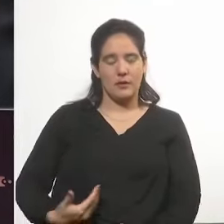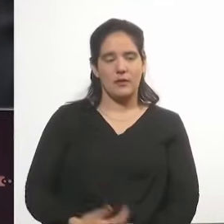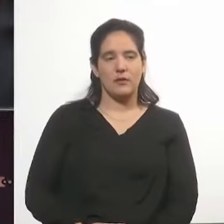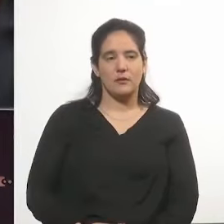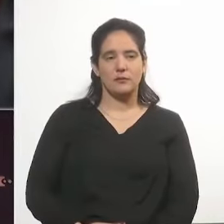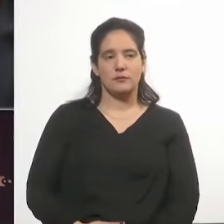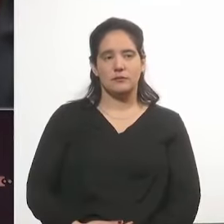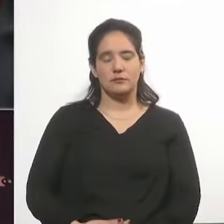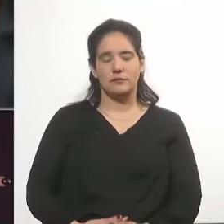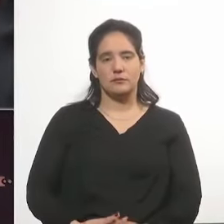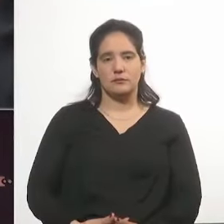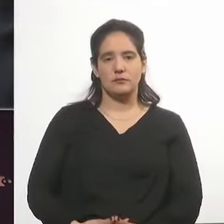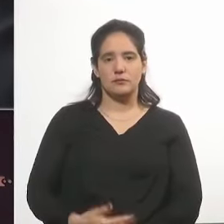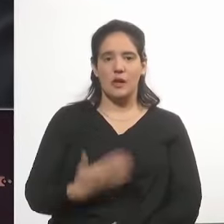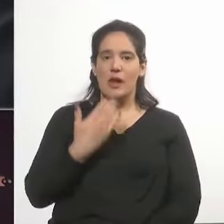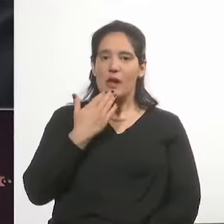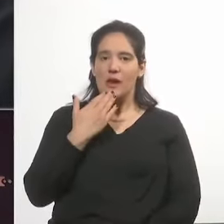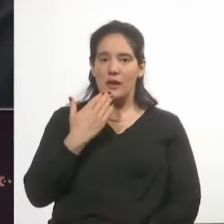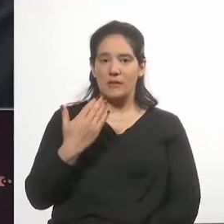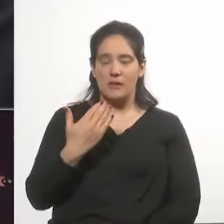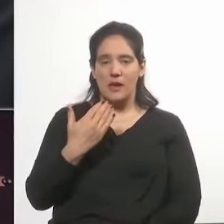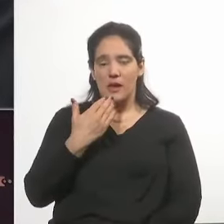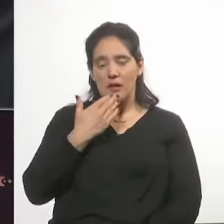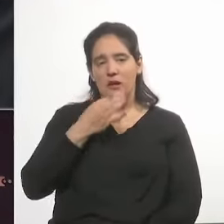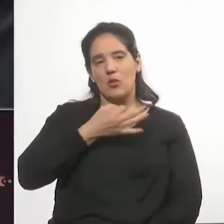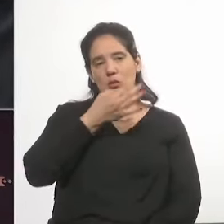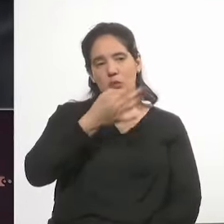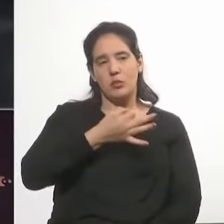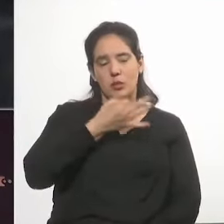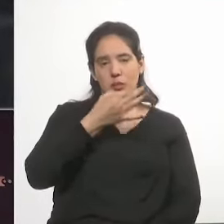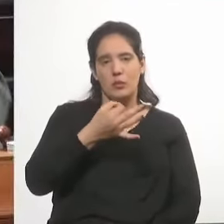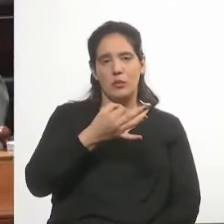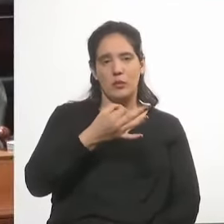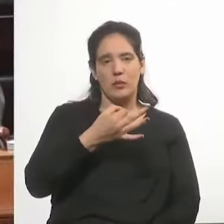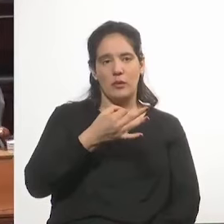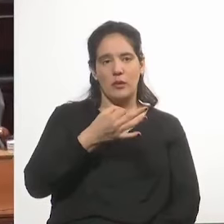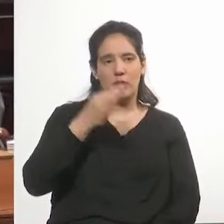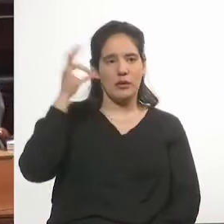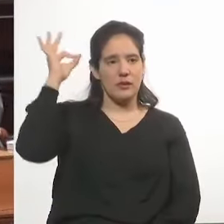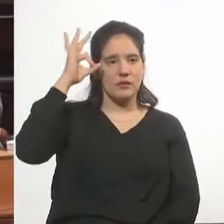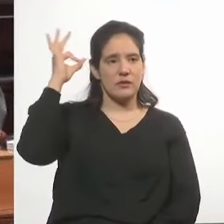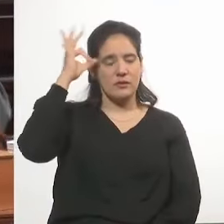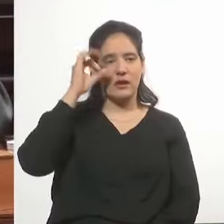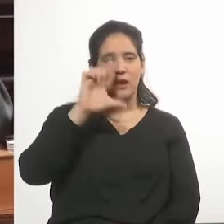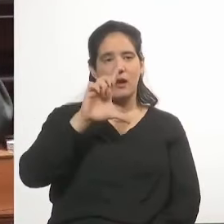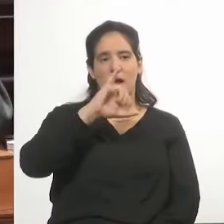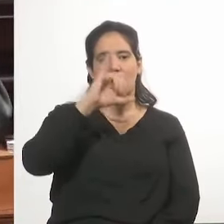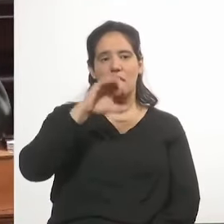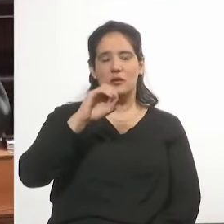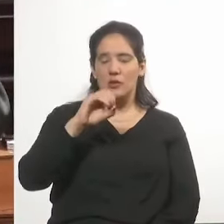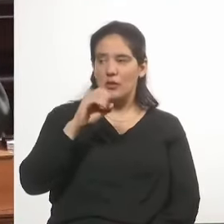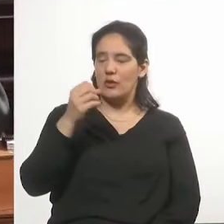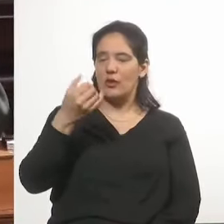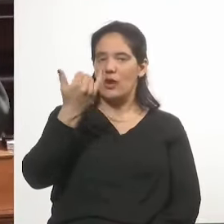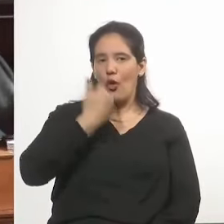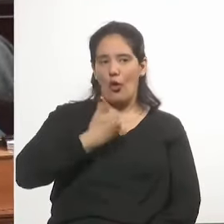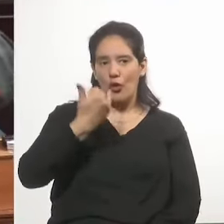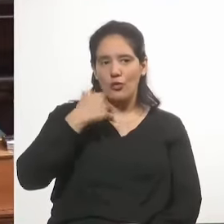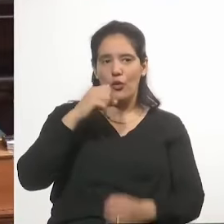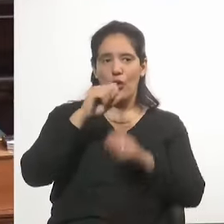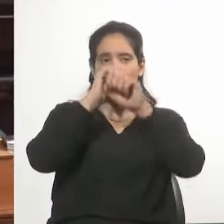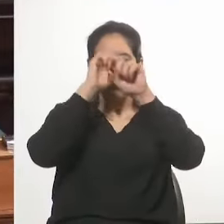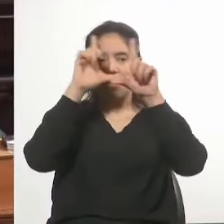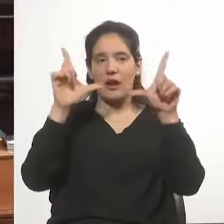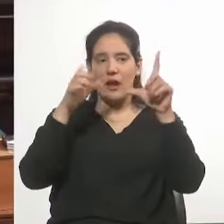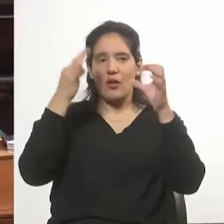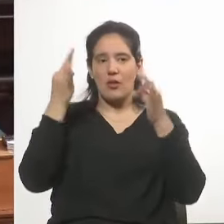Bueno, quiero agradecer la exposición de la senadora Lazo que nos ilustró claramente